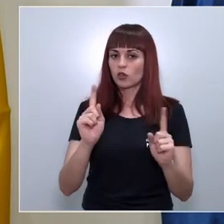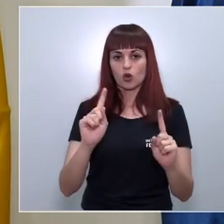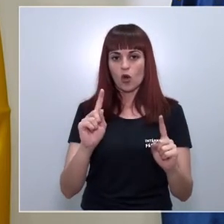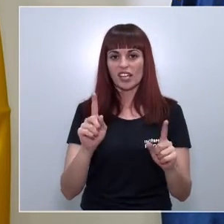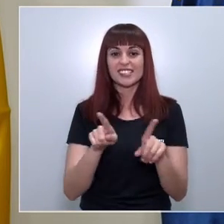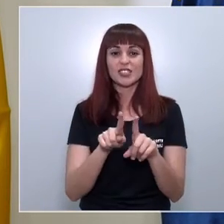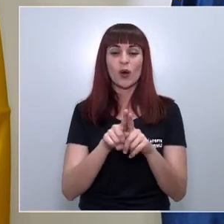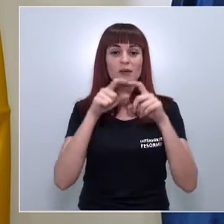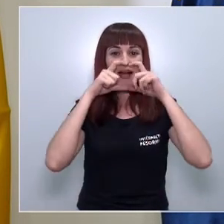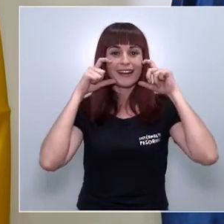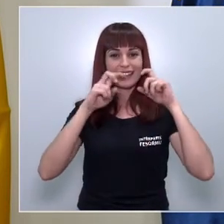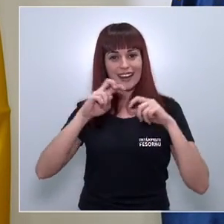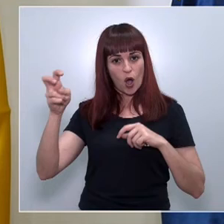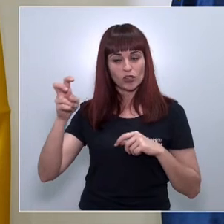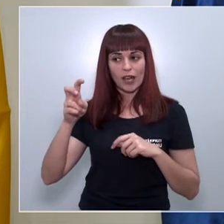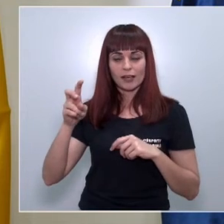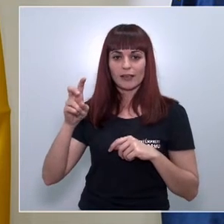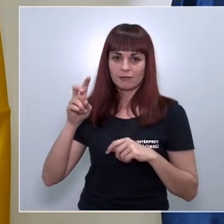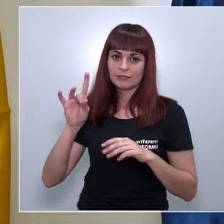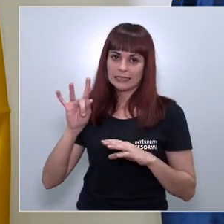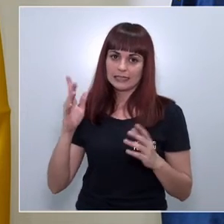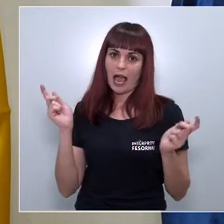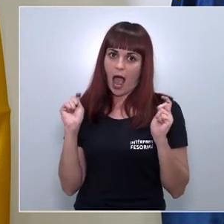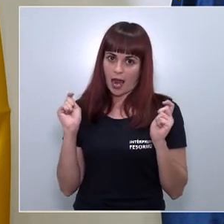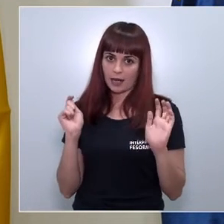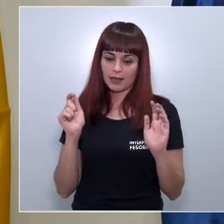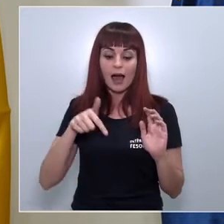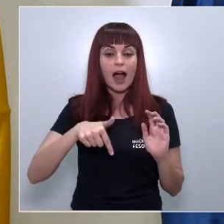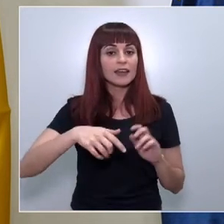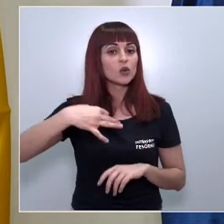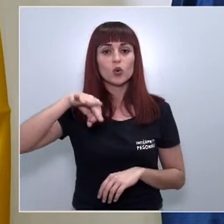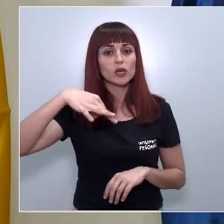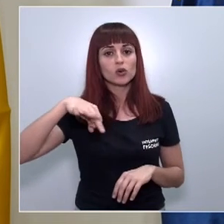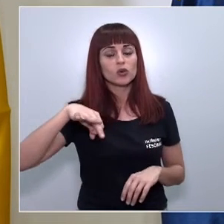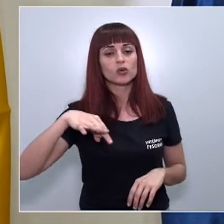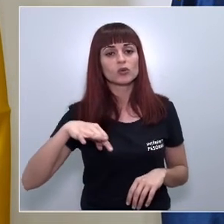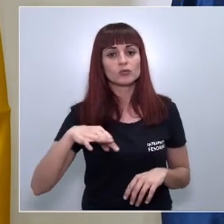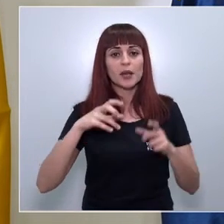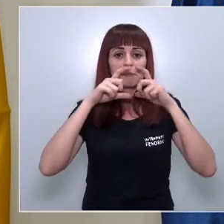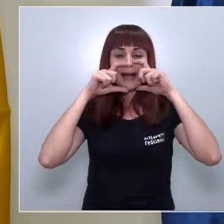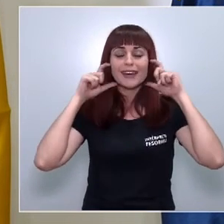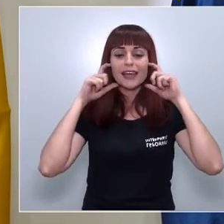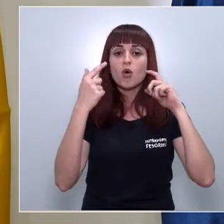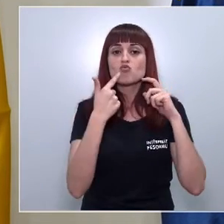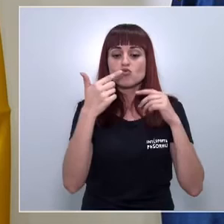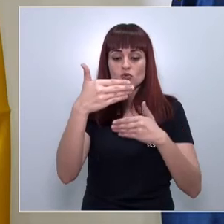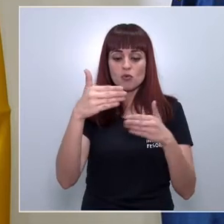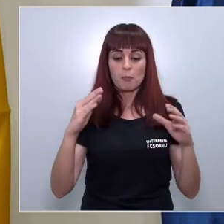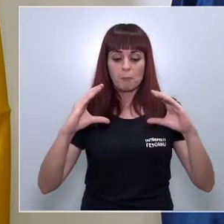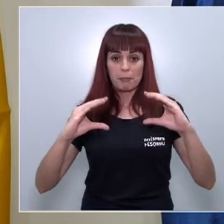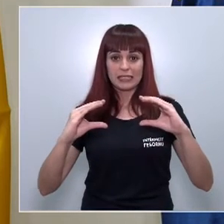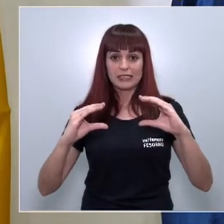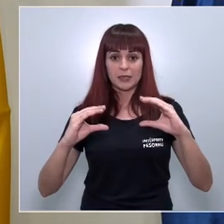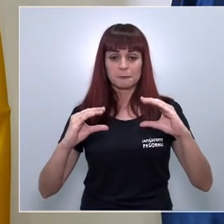como ocurrió con las otras mascarillas que en principio sí que había una alerta definitiva aquí lo único que ha habido es que bueno pues de un lote de